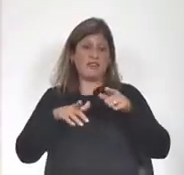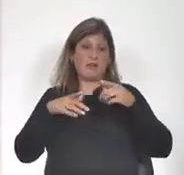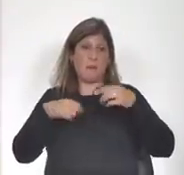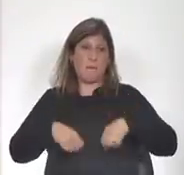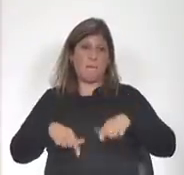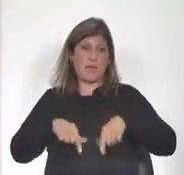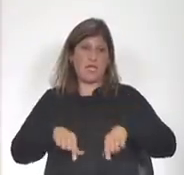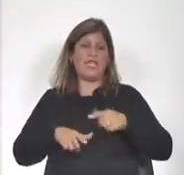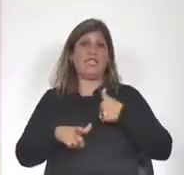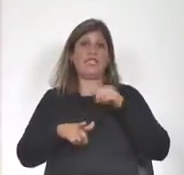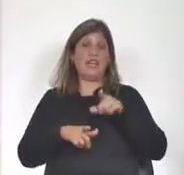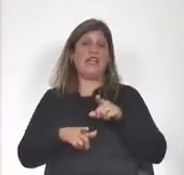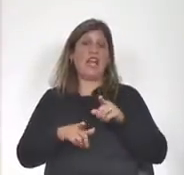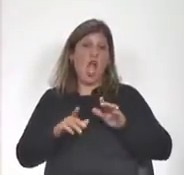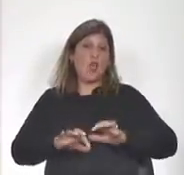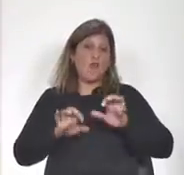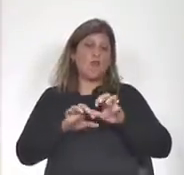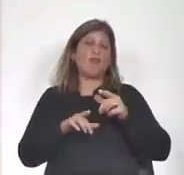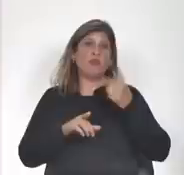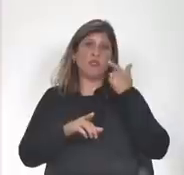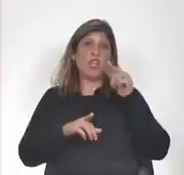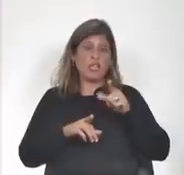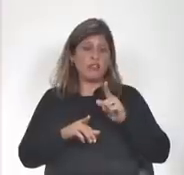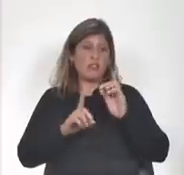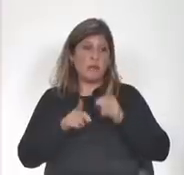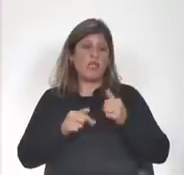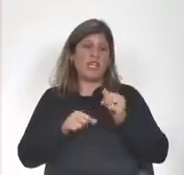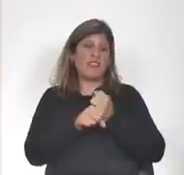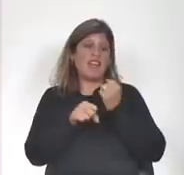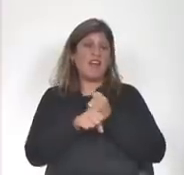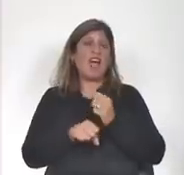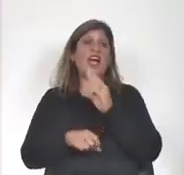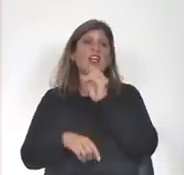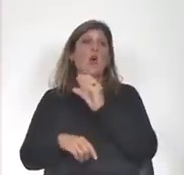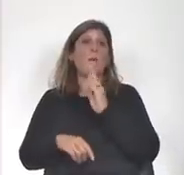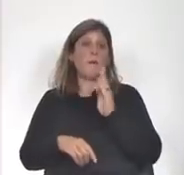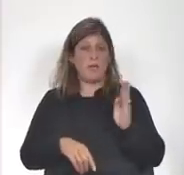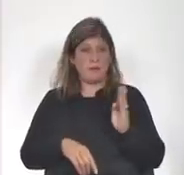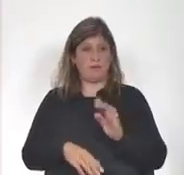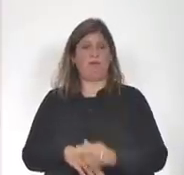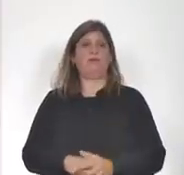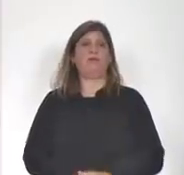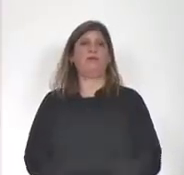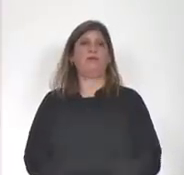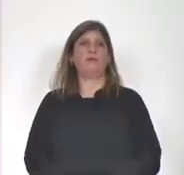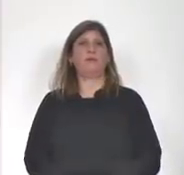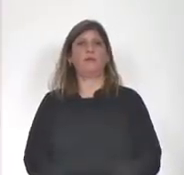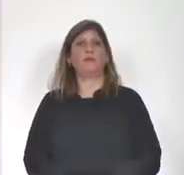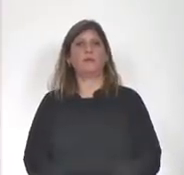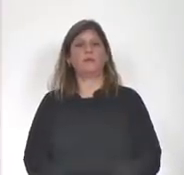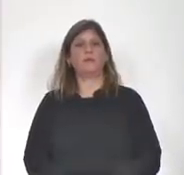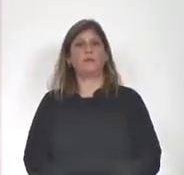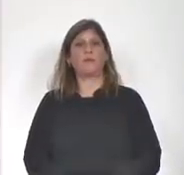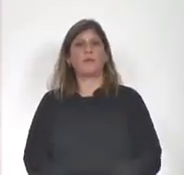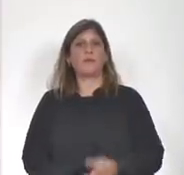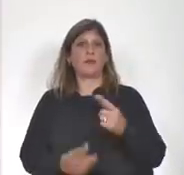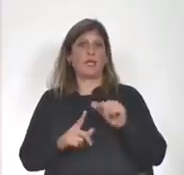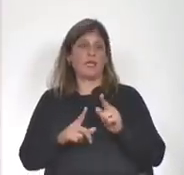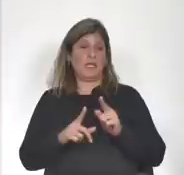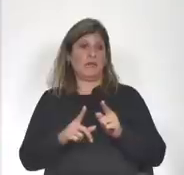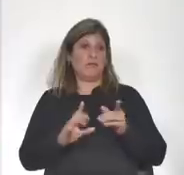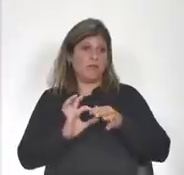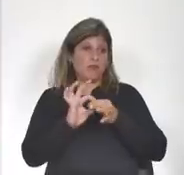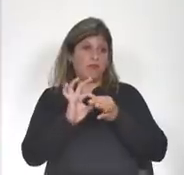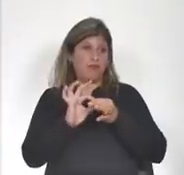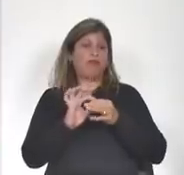funcionarios que se encuentran bajo la dependencia del director general de OPP funcionarios de la oficina planeamiento y presupuesto dependientes